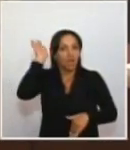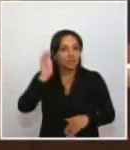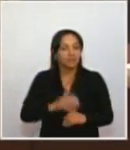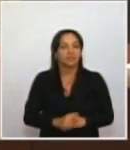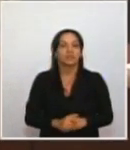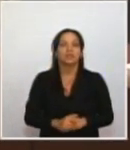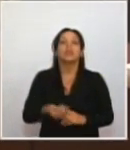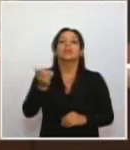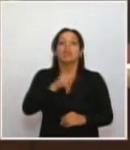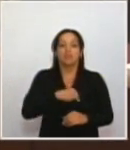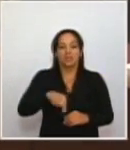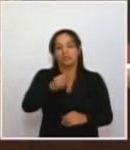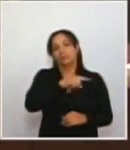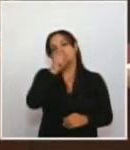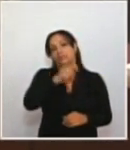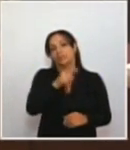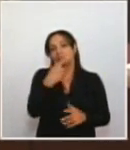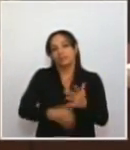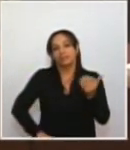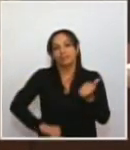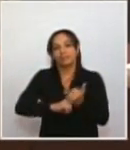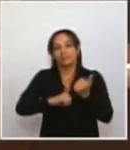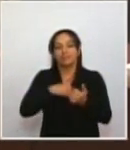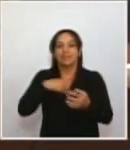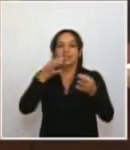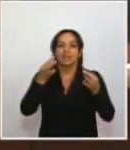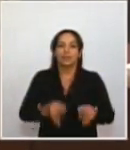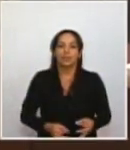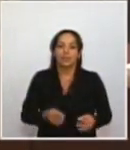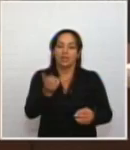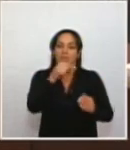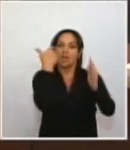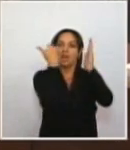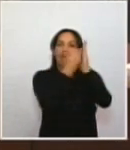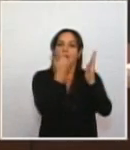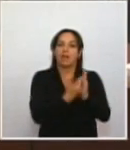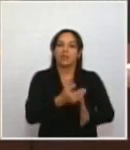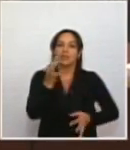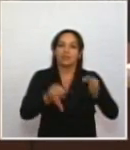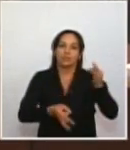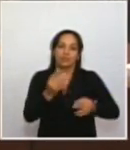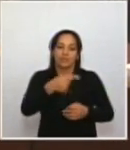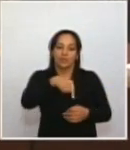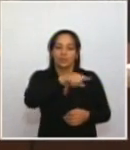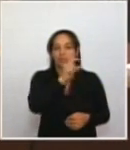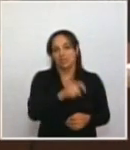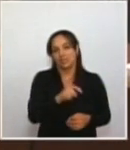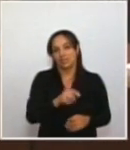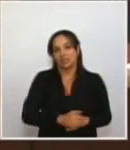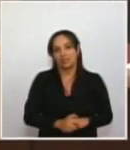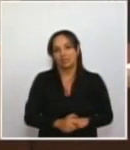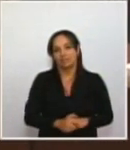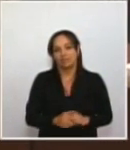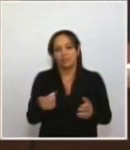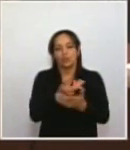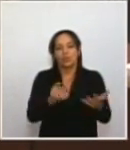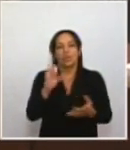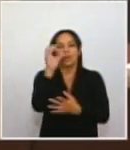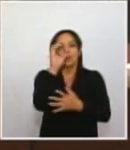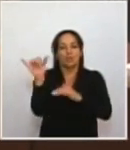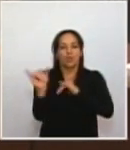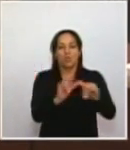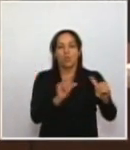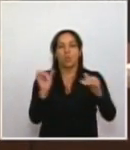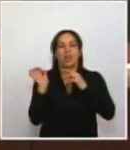pero que requiere de una seguridad y una garantía jurídica. En un país en guerra